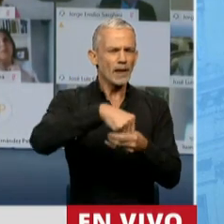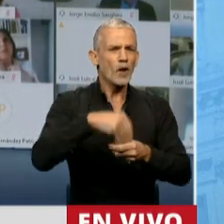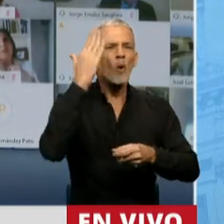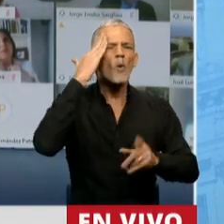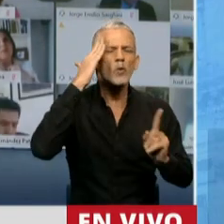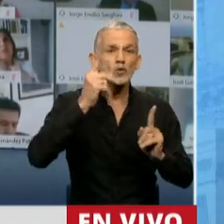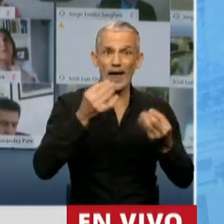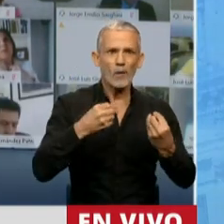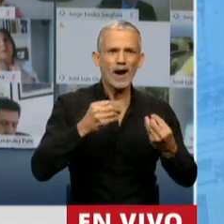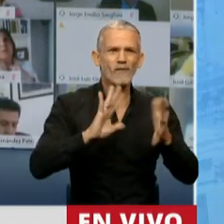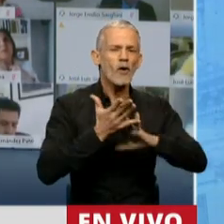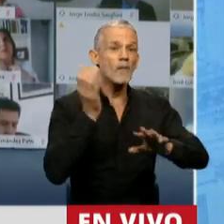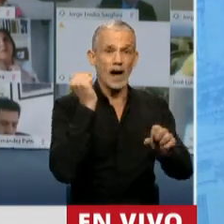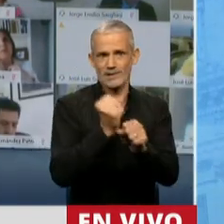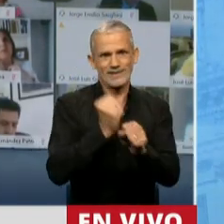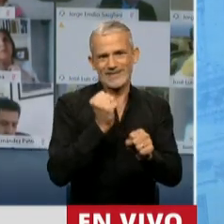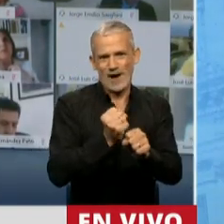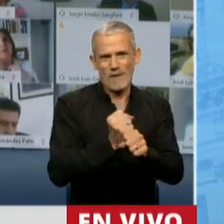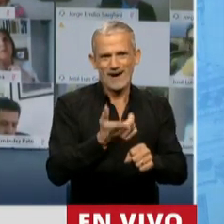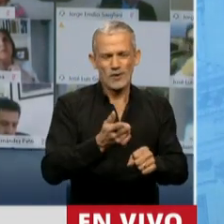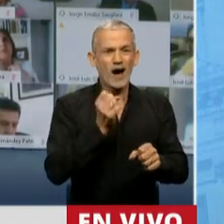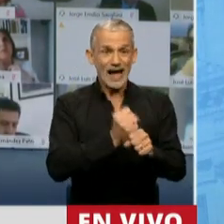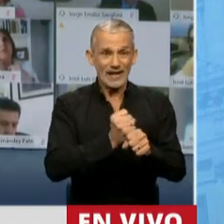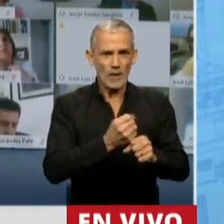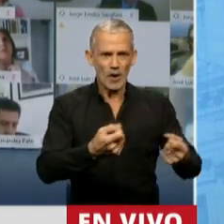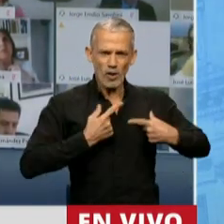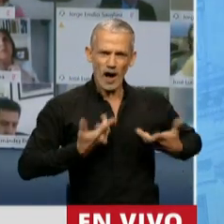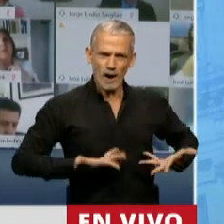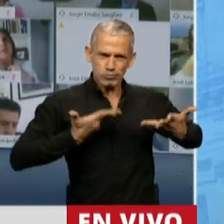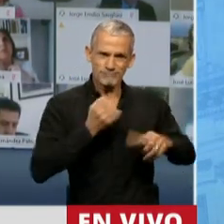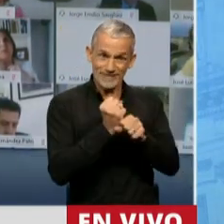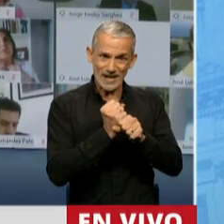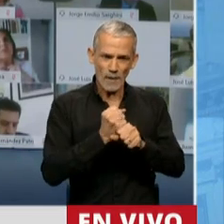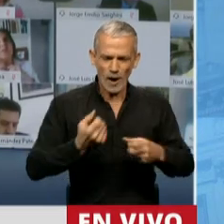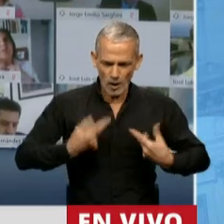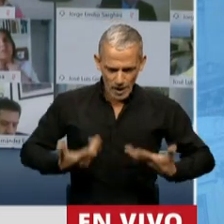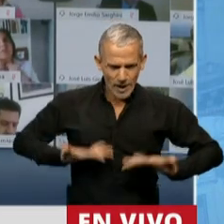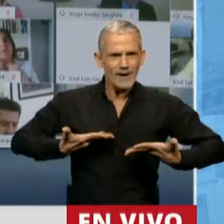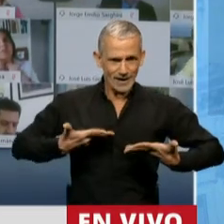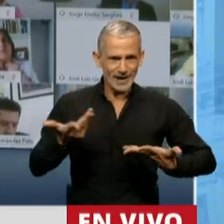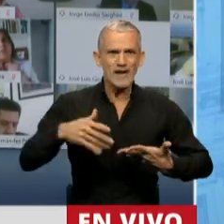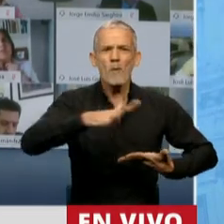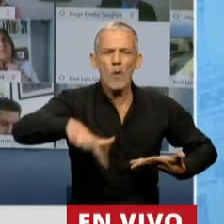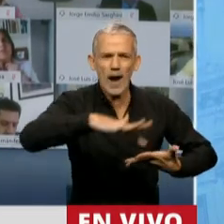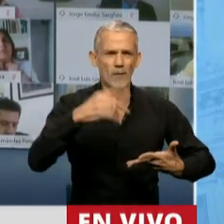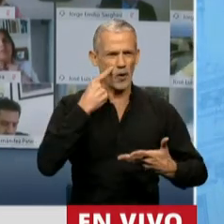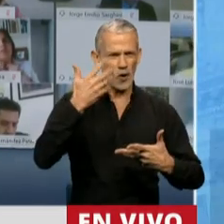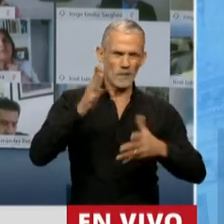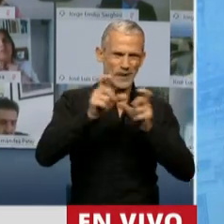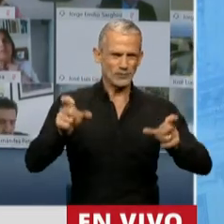cultura de la labiosidad, esa que dignifica de verdad a los hombres y a los pueblos.